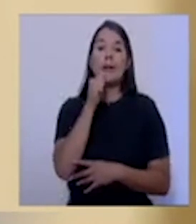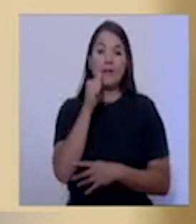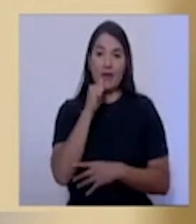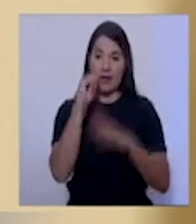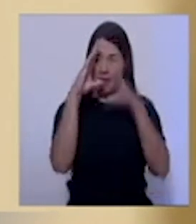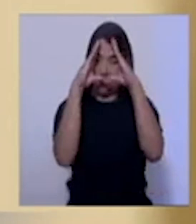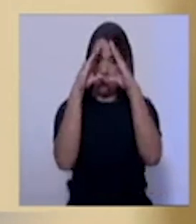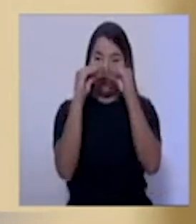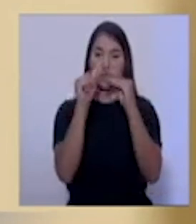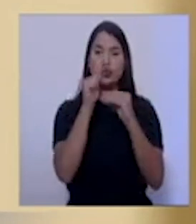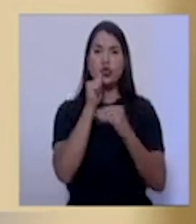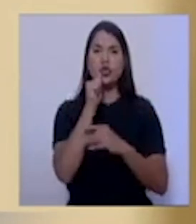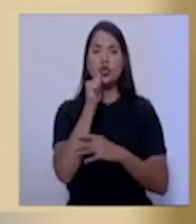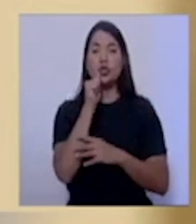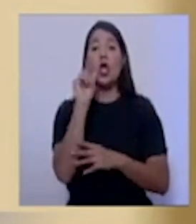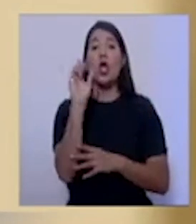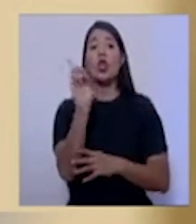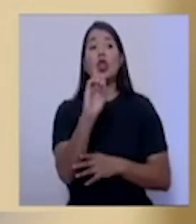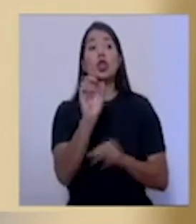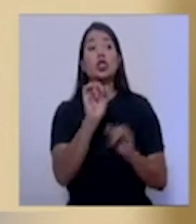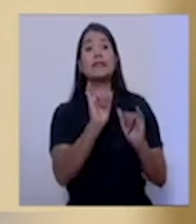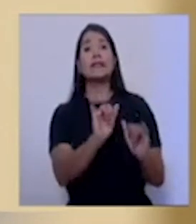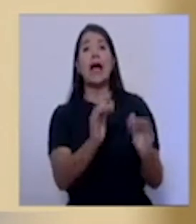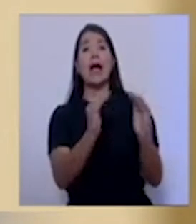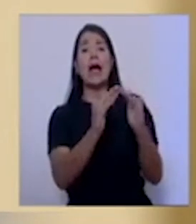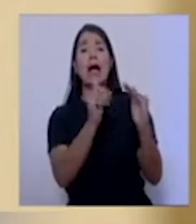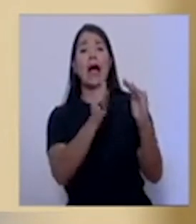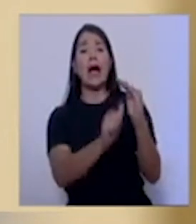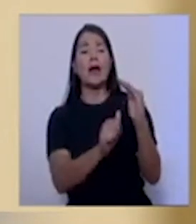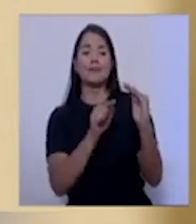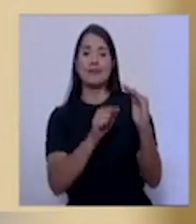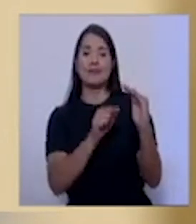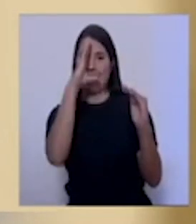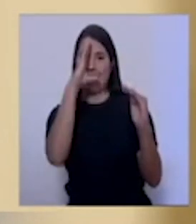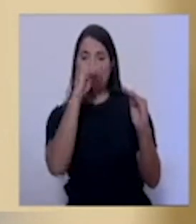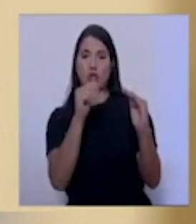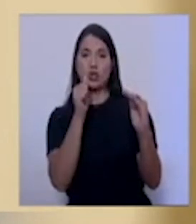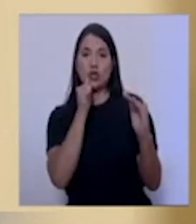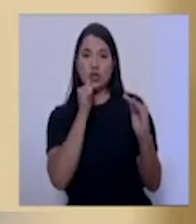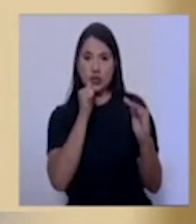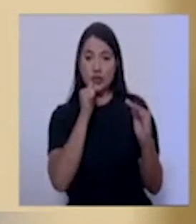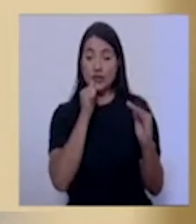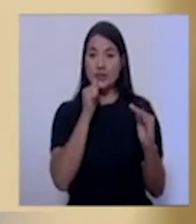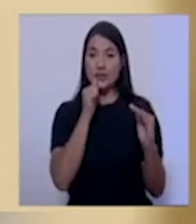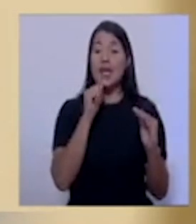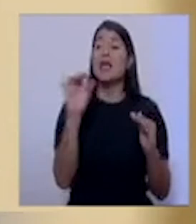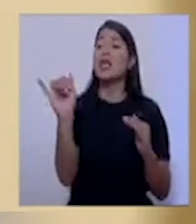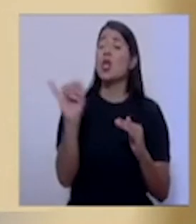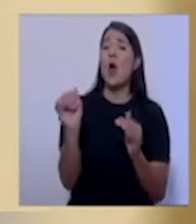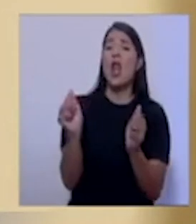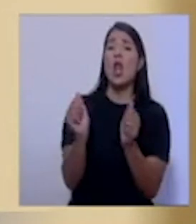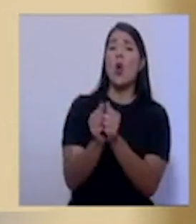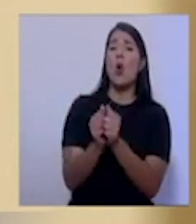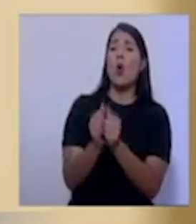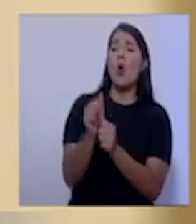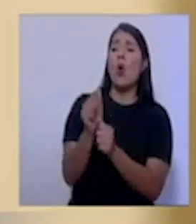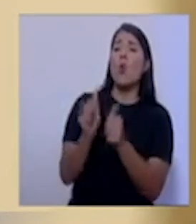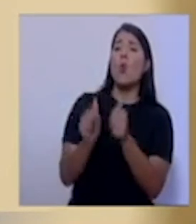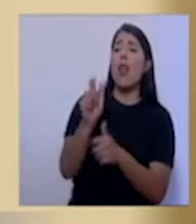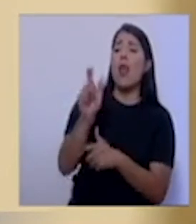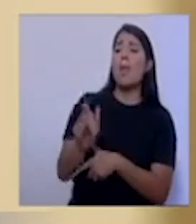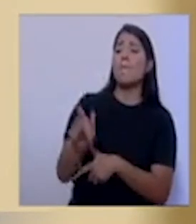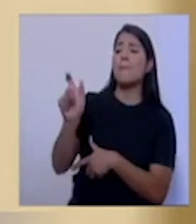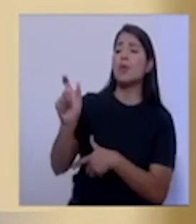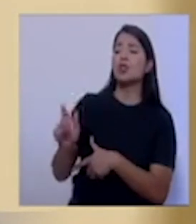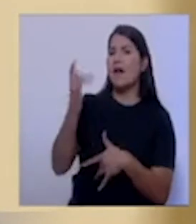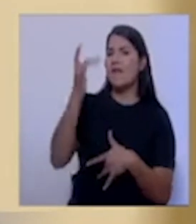con la persona que es diagnosticada como positiva. Al inicio de